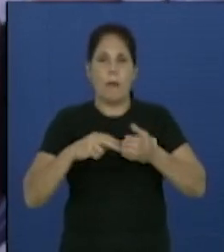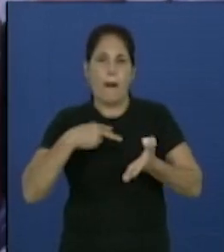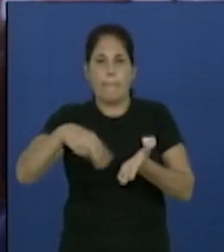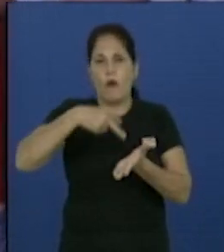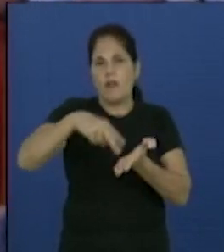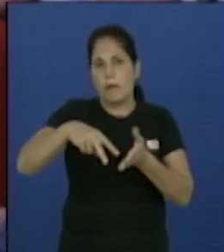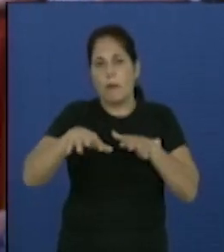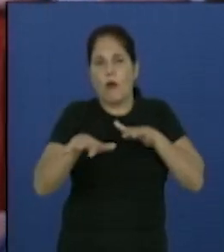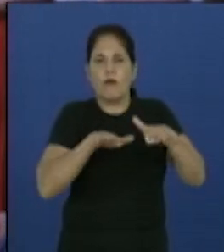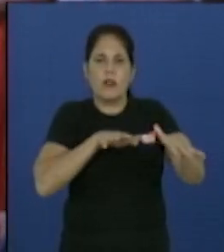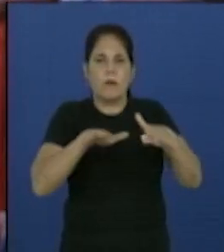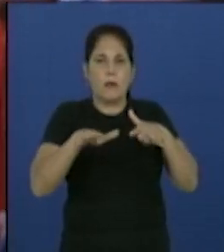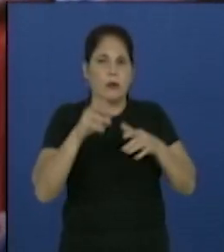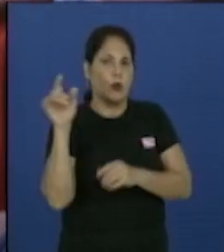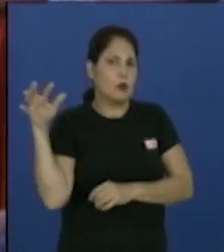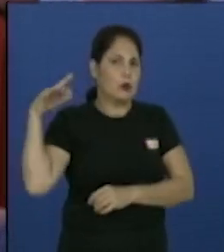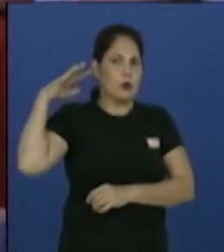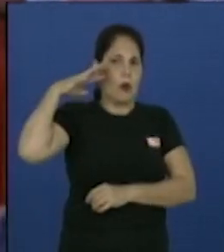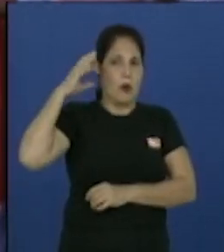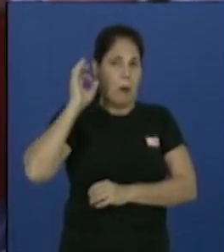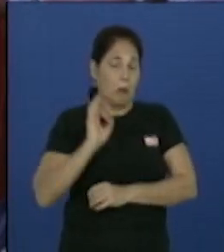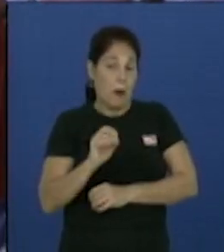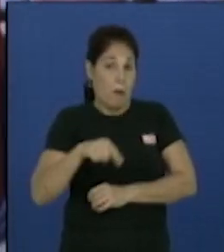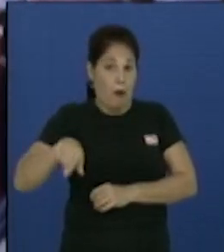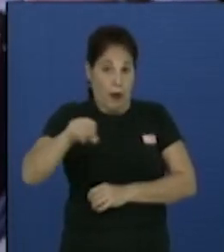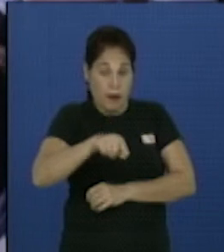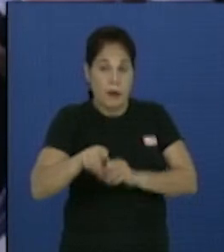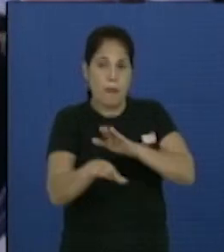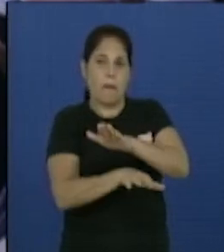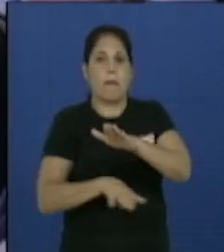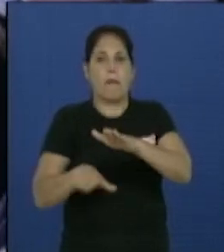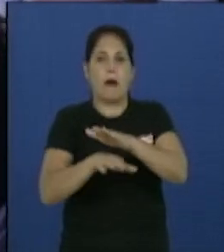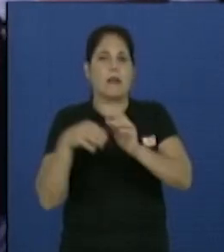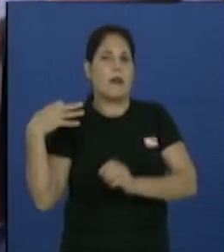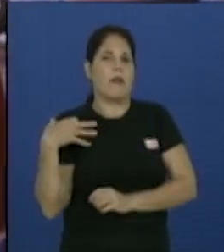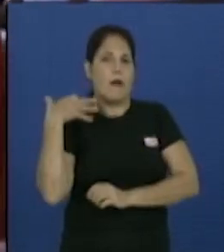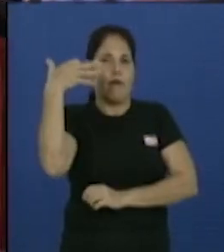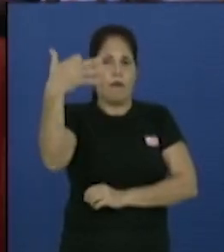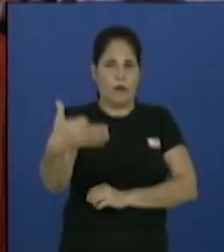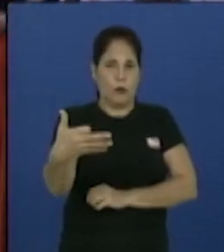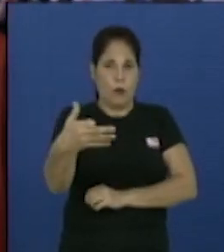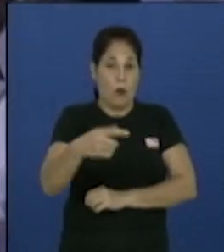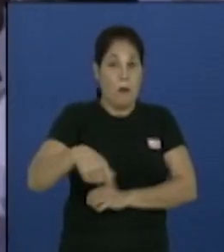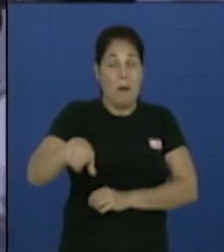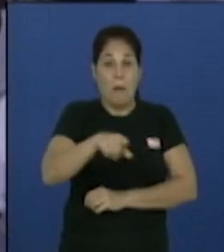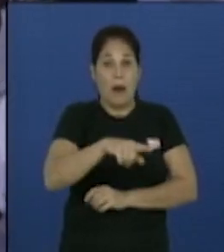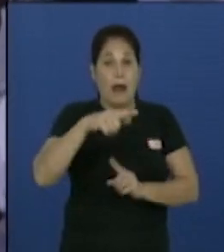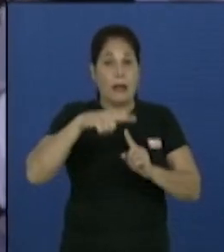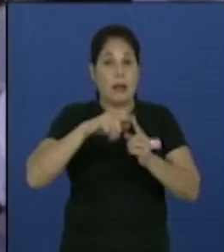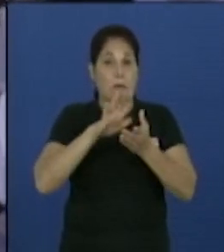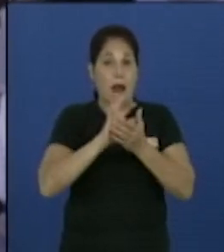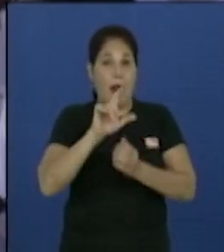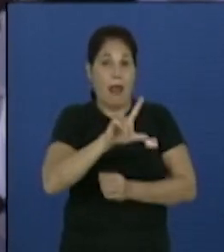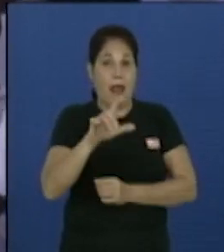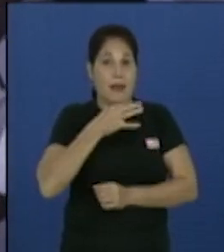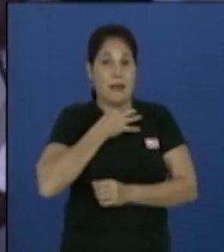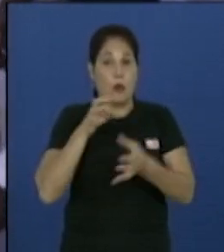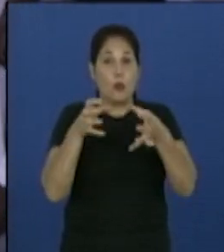los sonidos de la conciencia. ¿Por qué? Porque aquí está la base del futuro. Y para Timbalaye es un orgullo